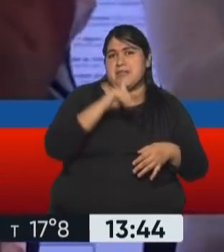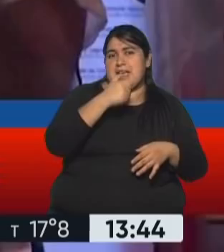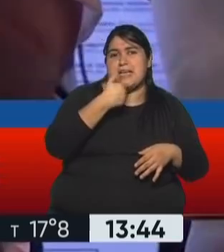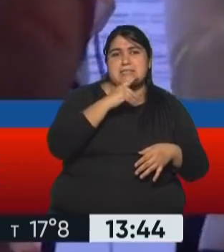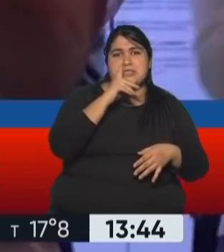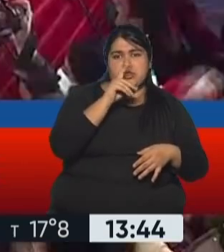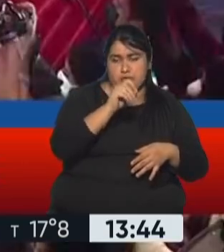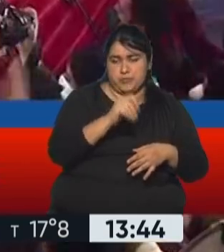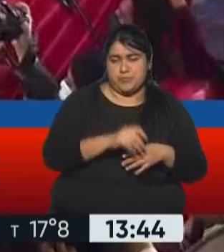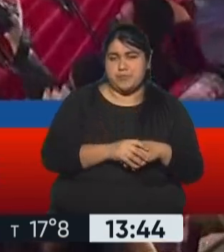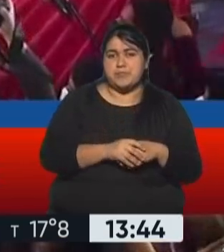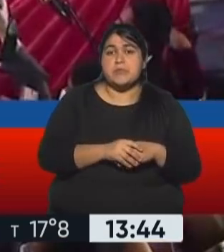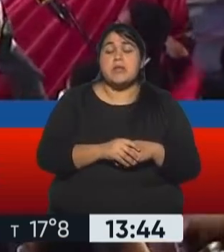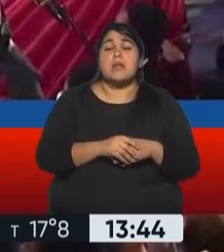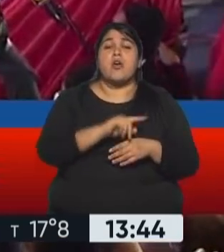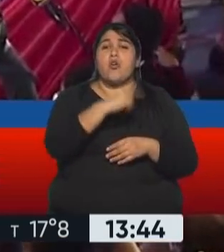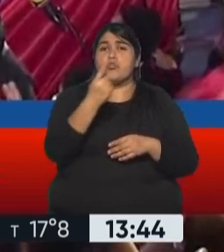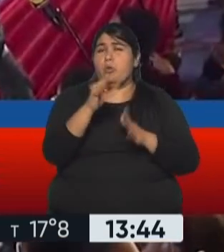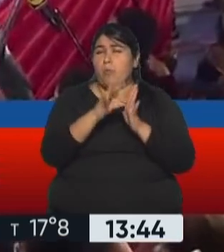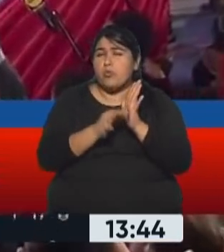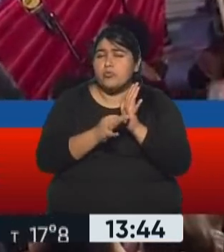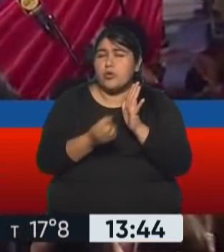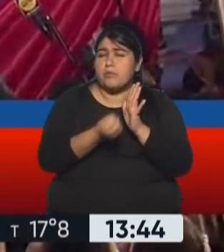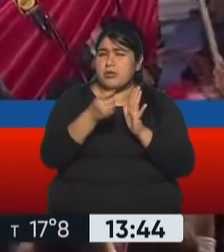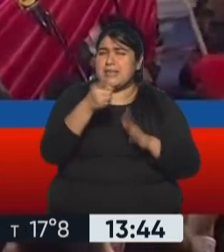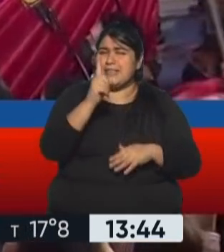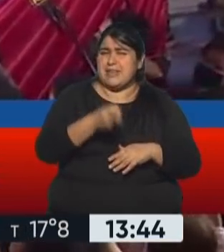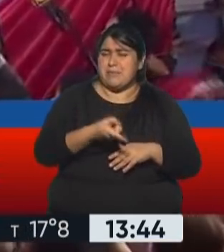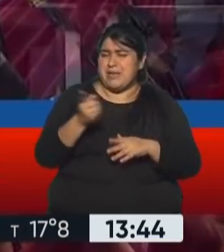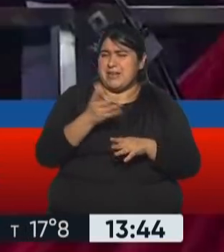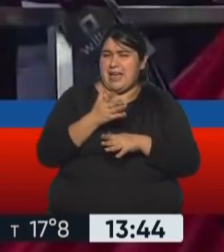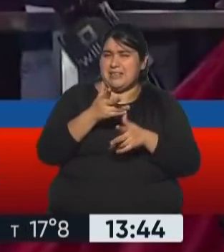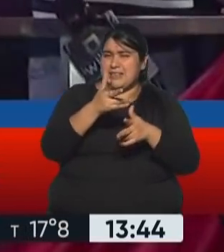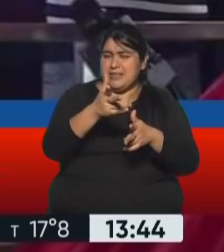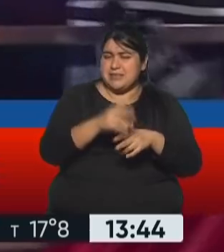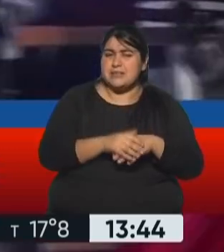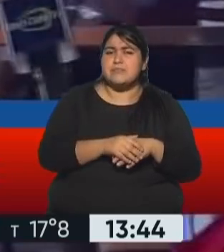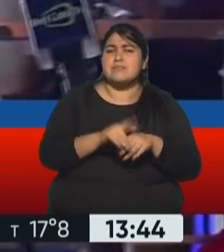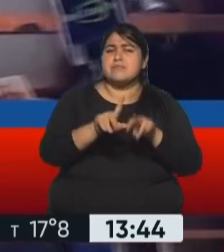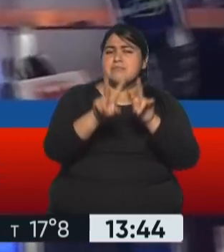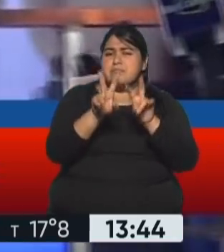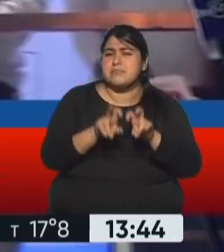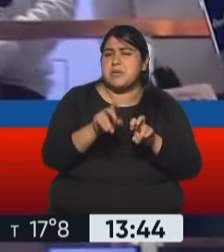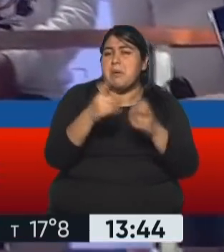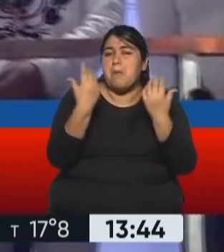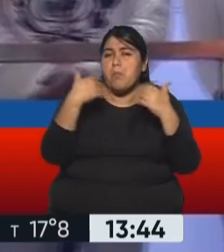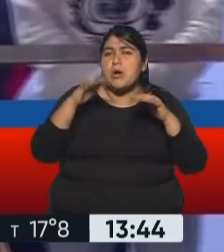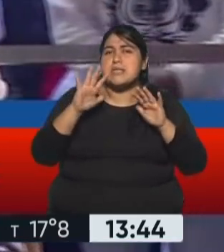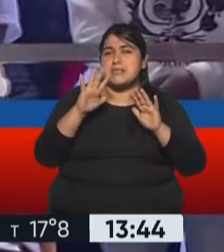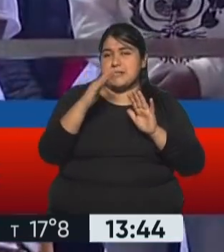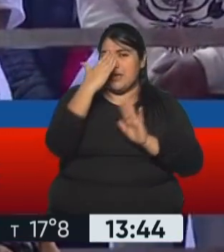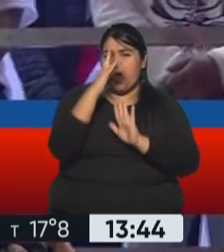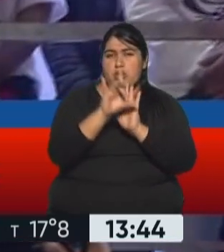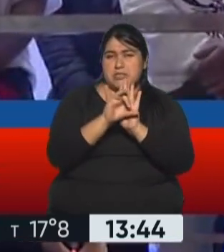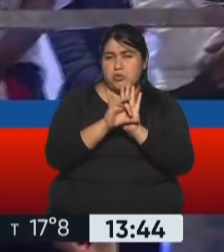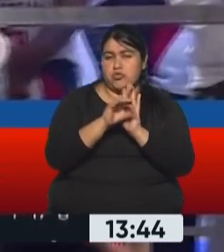presidente electo Castillo. Y otro de los puntos también centrales que me parece que está bueno en vencer hasta el pasar, José, es el tema de la posible reforma de la